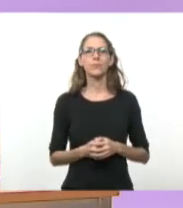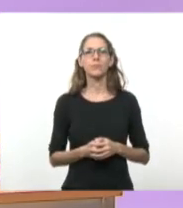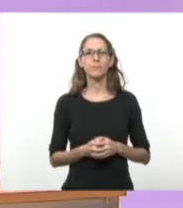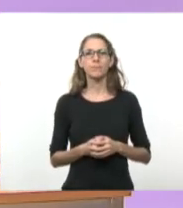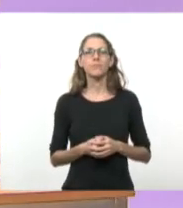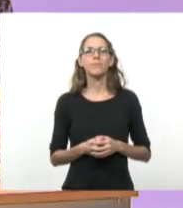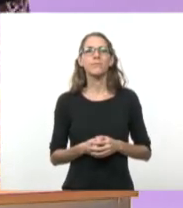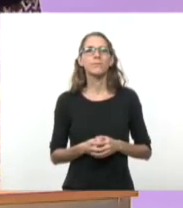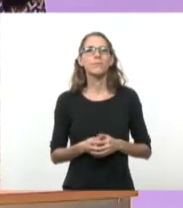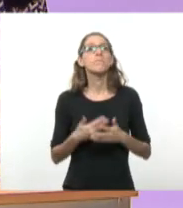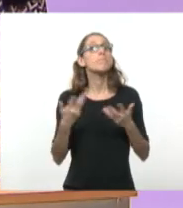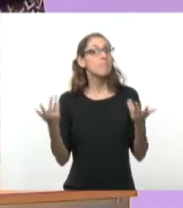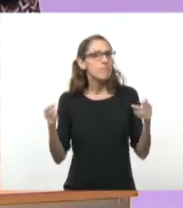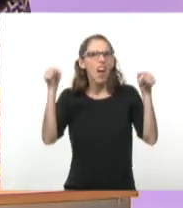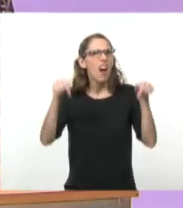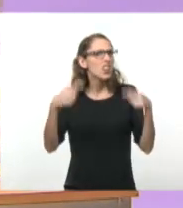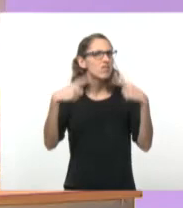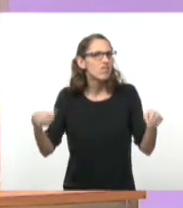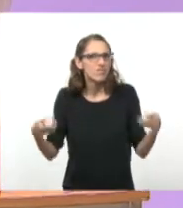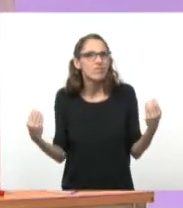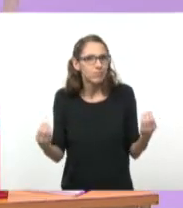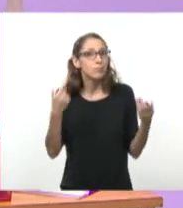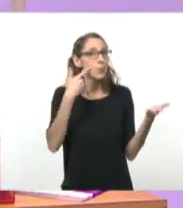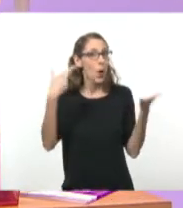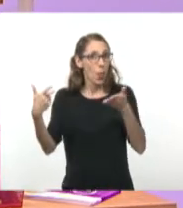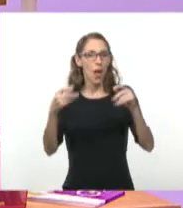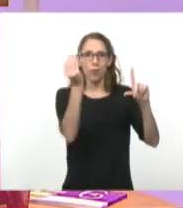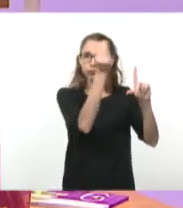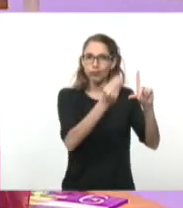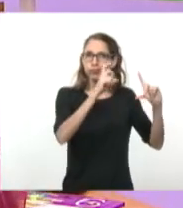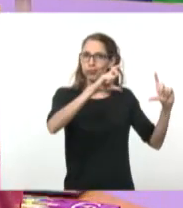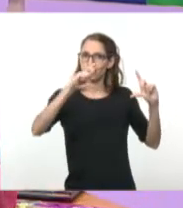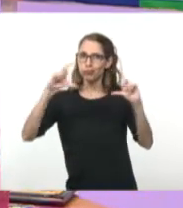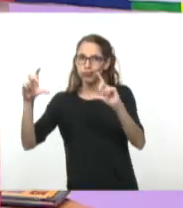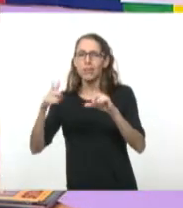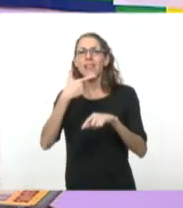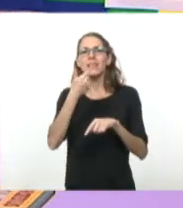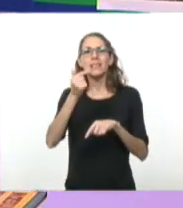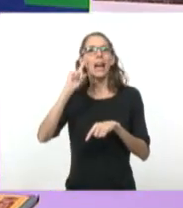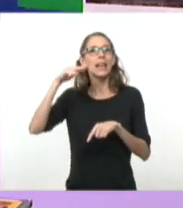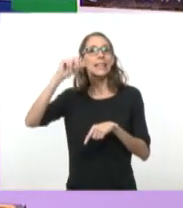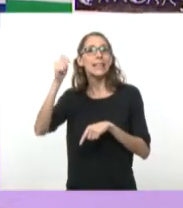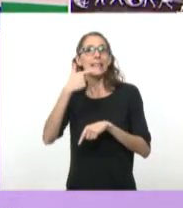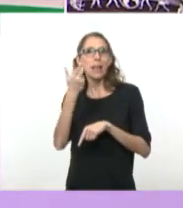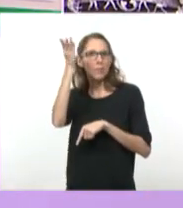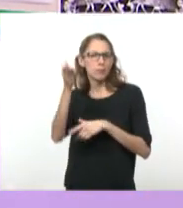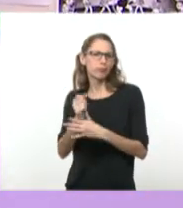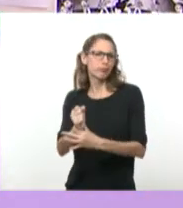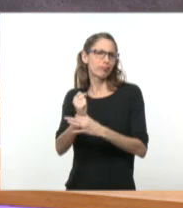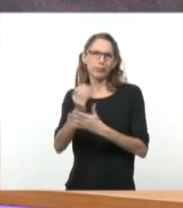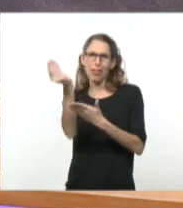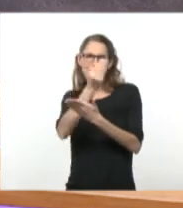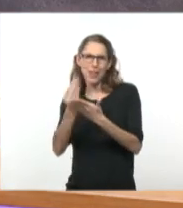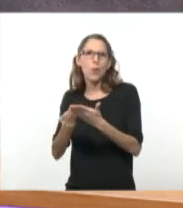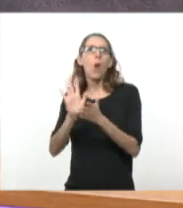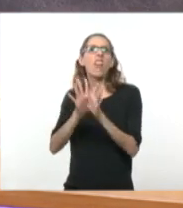entonces, lo que vamos a hacer es ver algunas imágenes de Salinas, que es otro gran dibujante de un género que a vos te